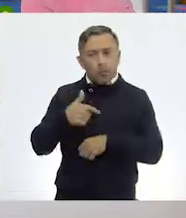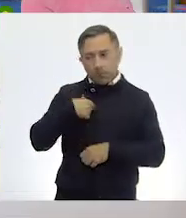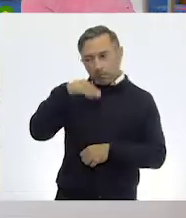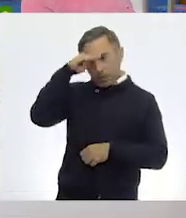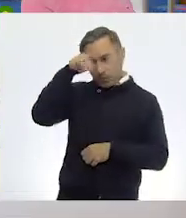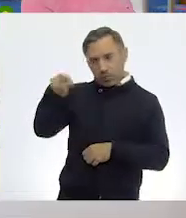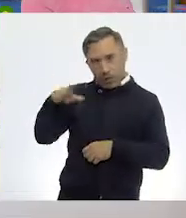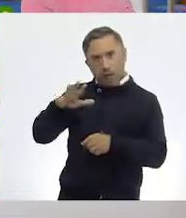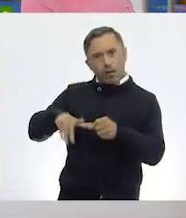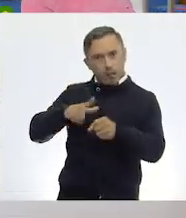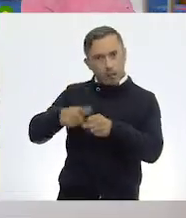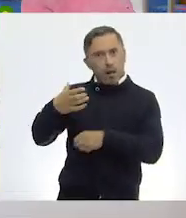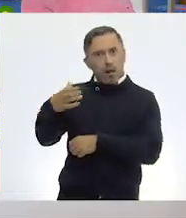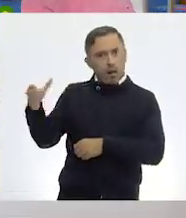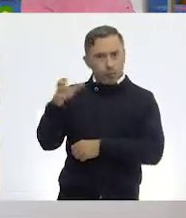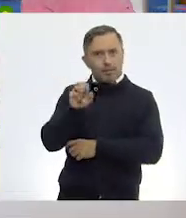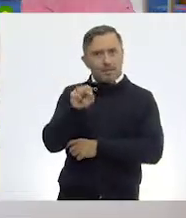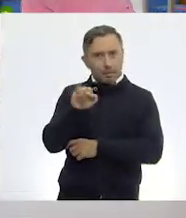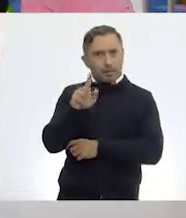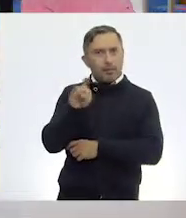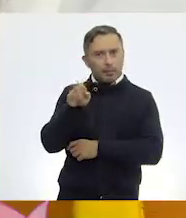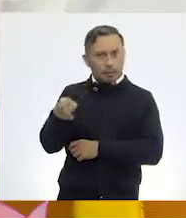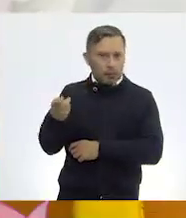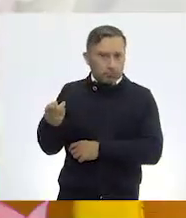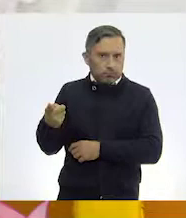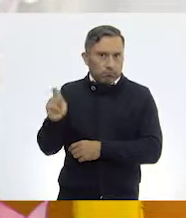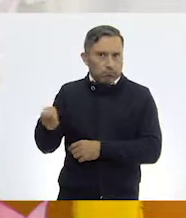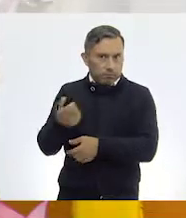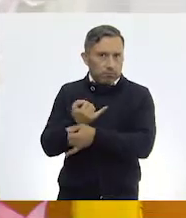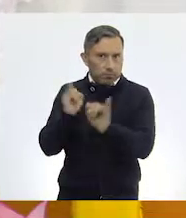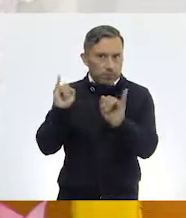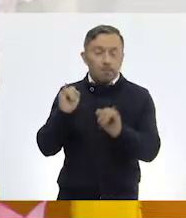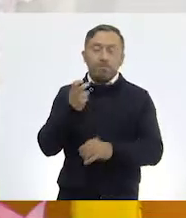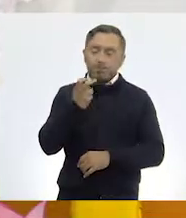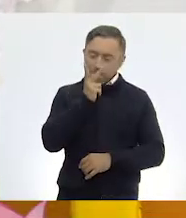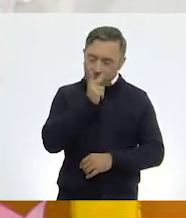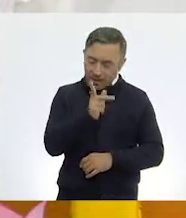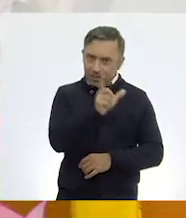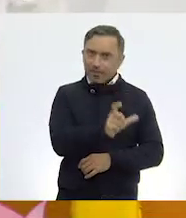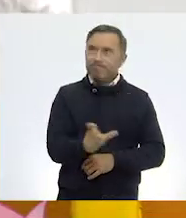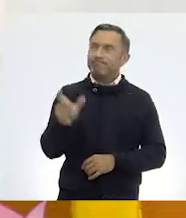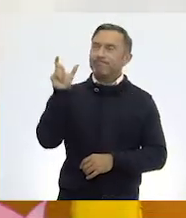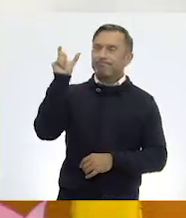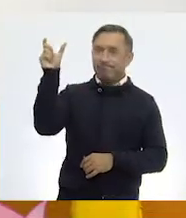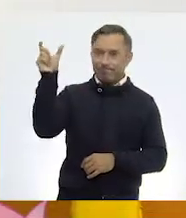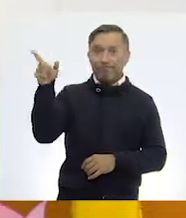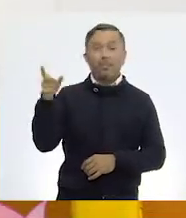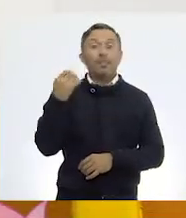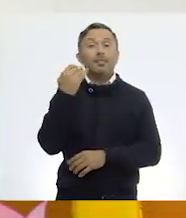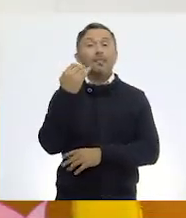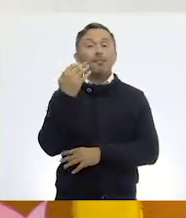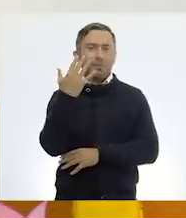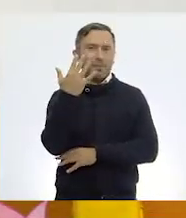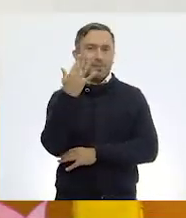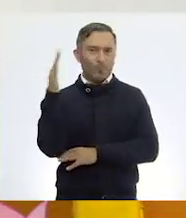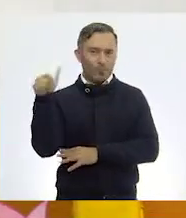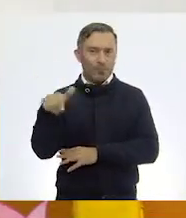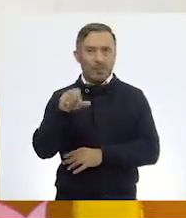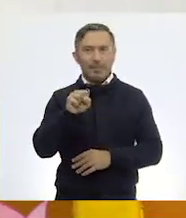a pegar esta palabra en donde dice animales silvestres. Para continuar,